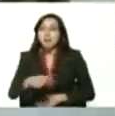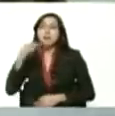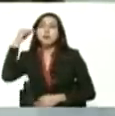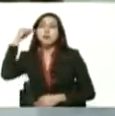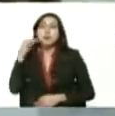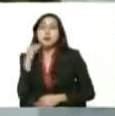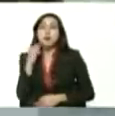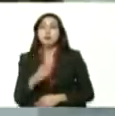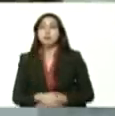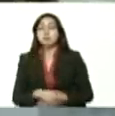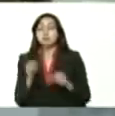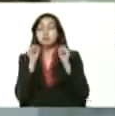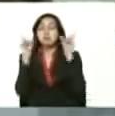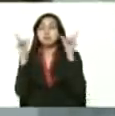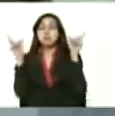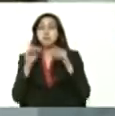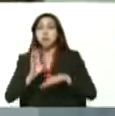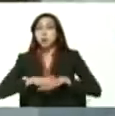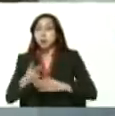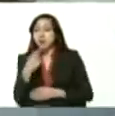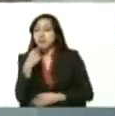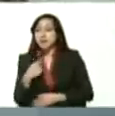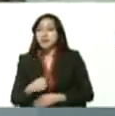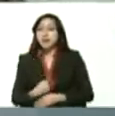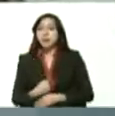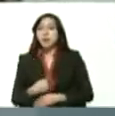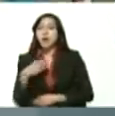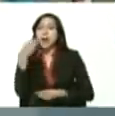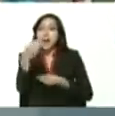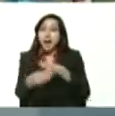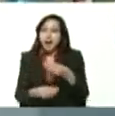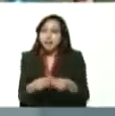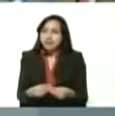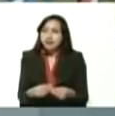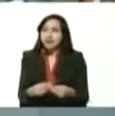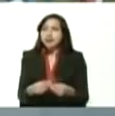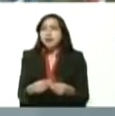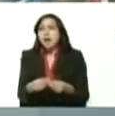me sorprendieron Yelitza cuando me dijeron hacer algo con nada